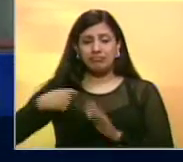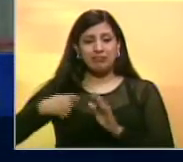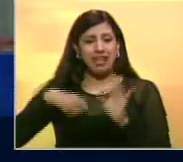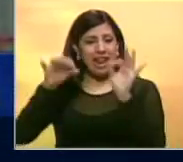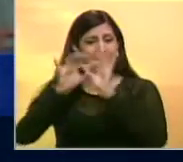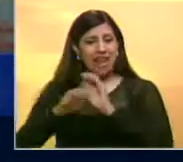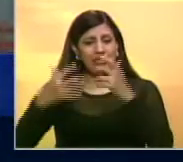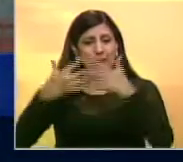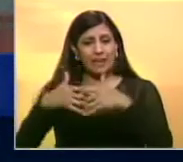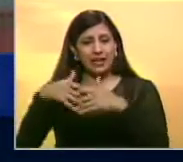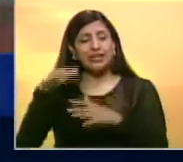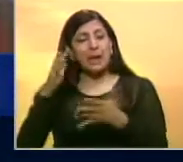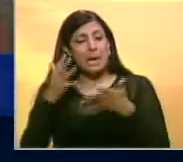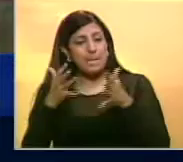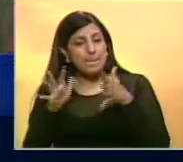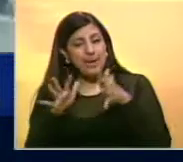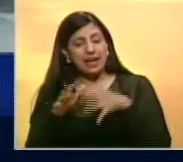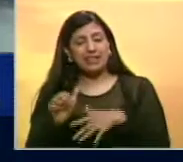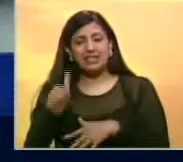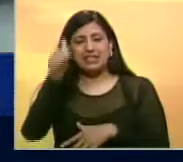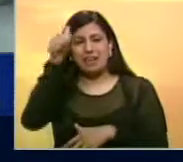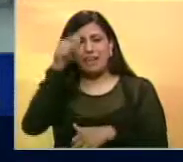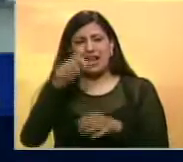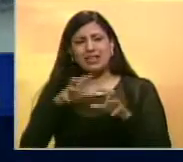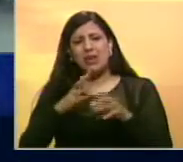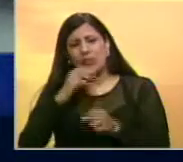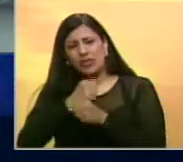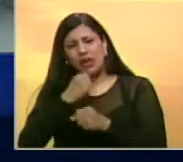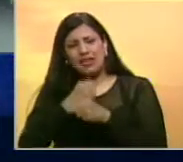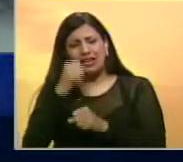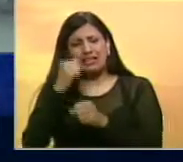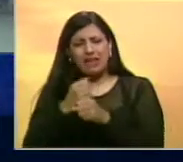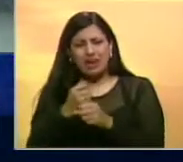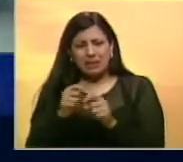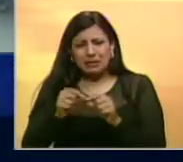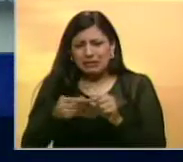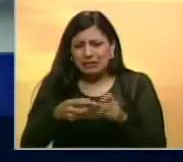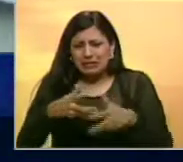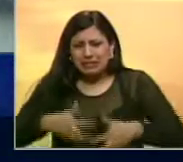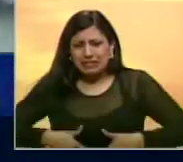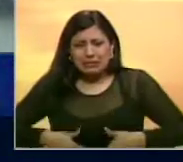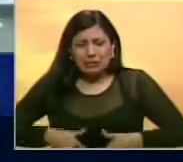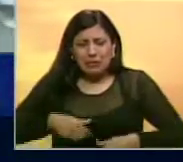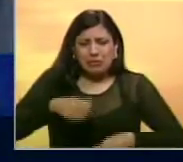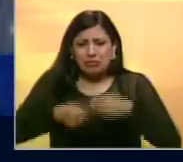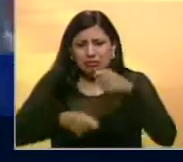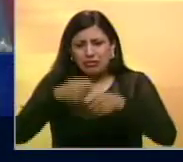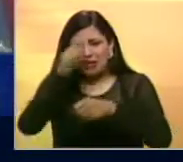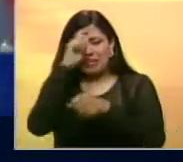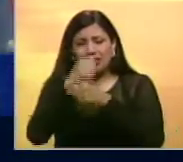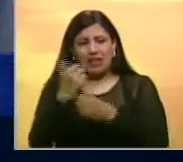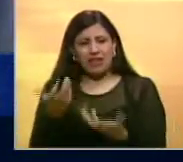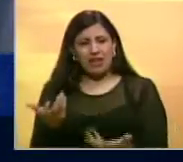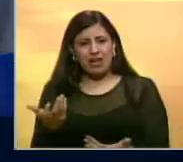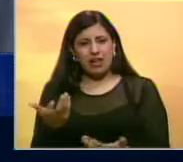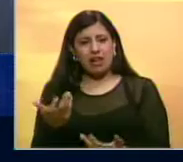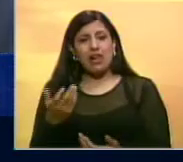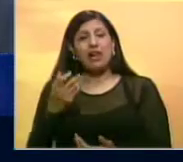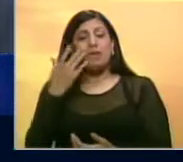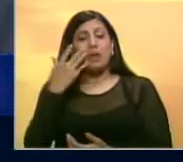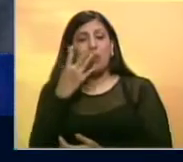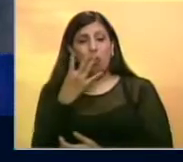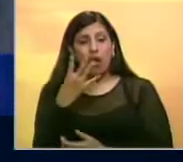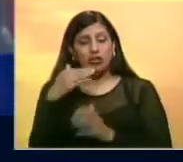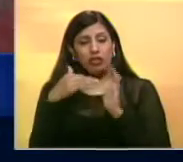compañías, por lo que prácticamente la masa laboral trabaja hasta con las uñas para cumplir con sus funciones. Las actuales son de